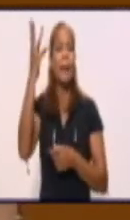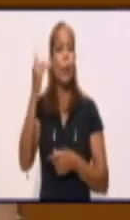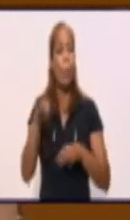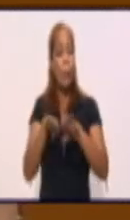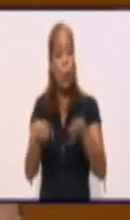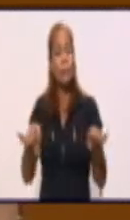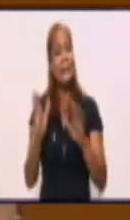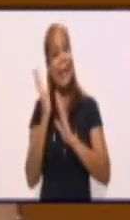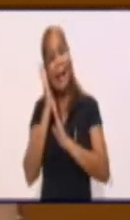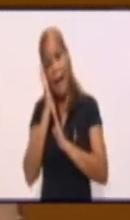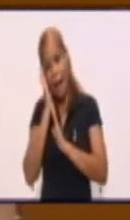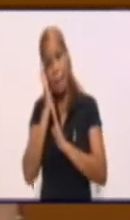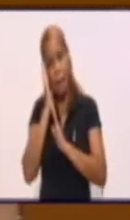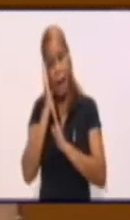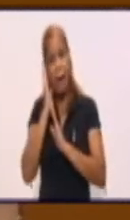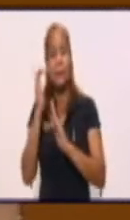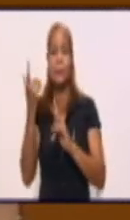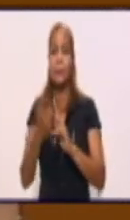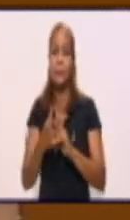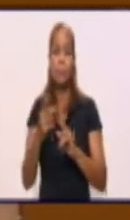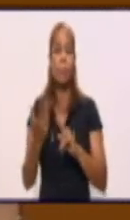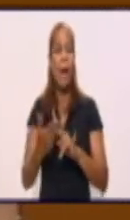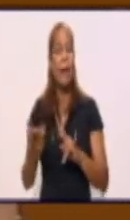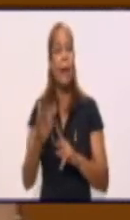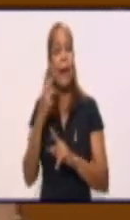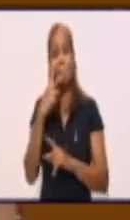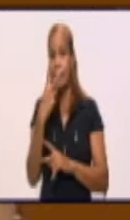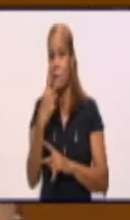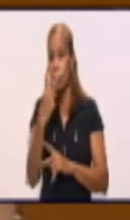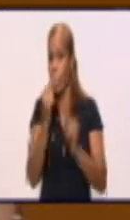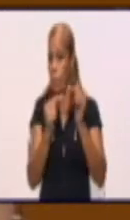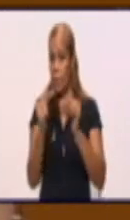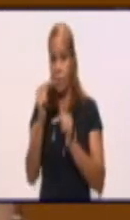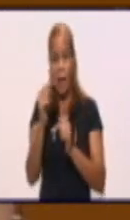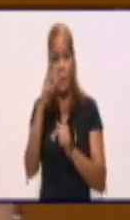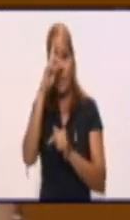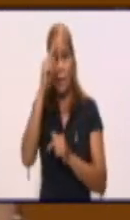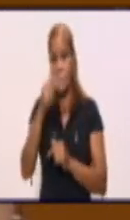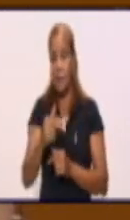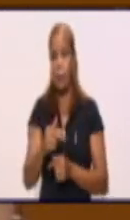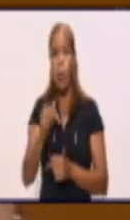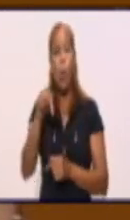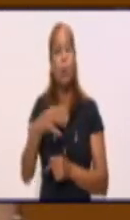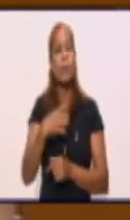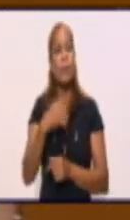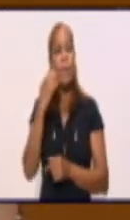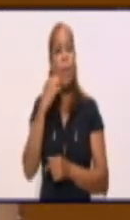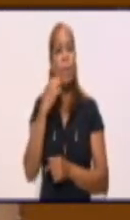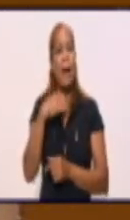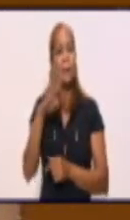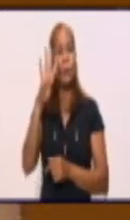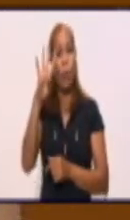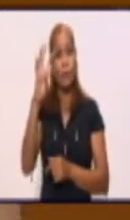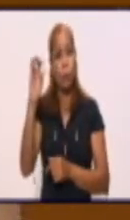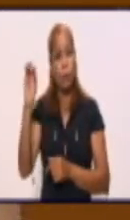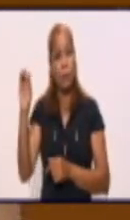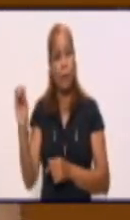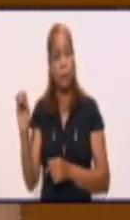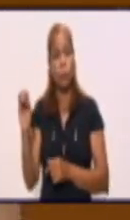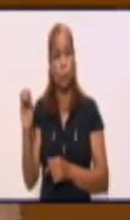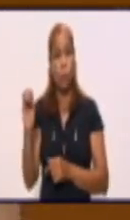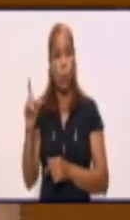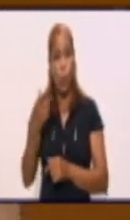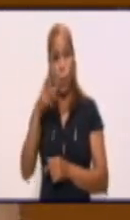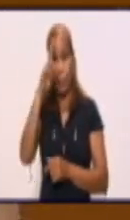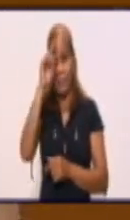una mayor participación de la atención primaria de salud. Hoy tenemos más de 400 pacientes entre confirmados y sospechosos con un ingreso en